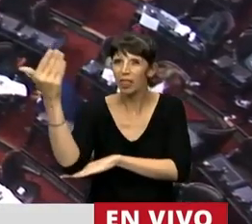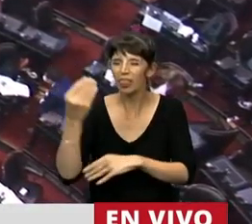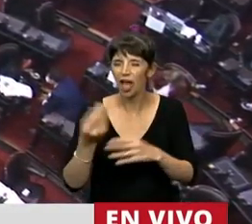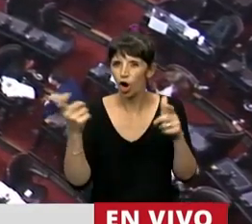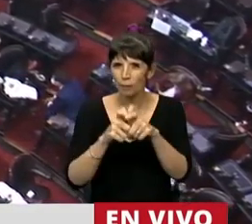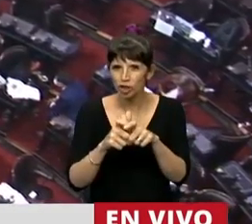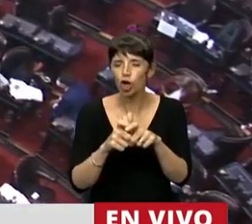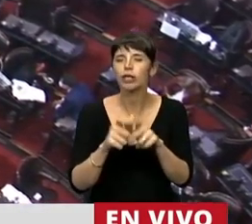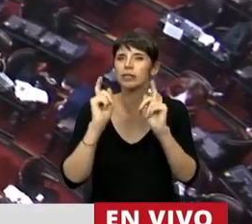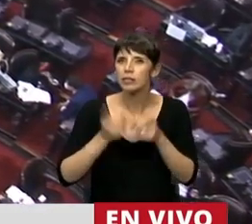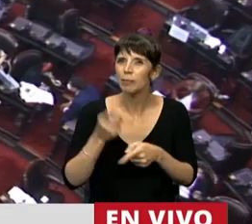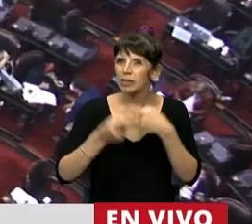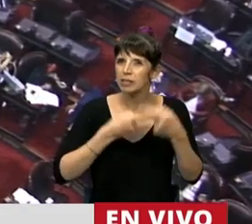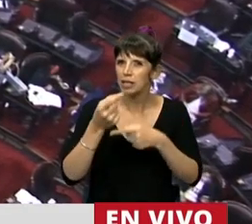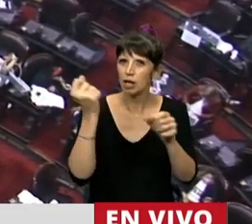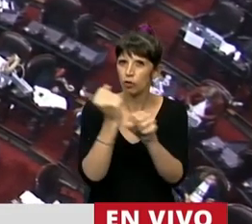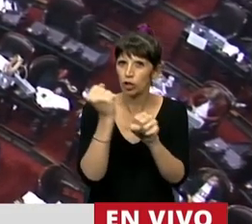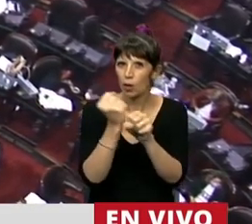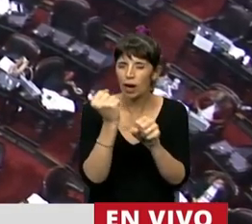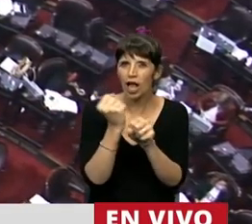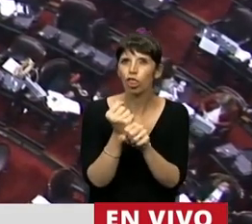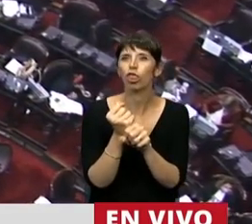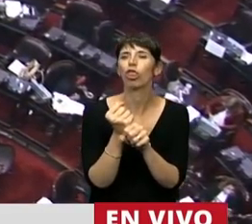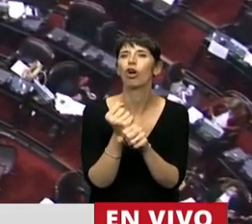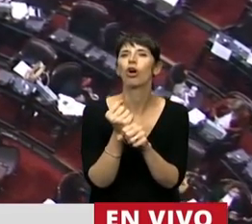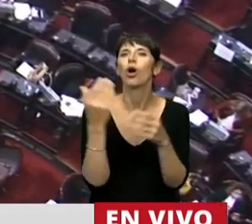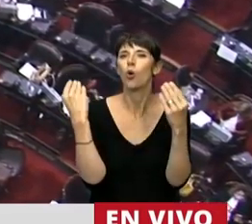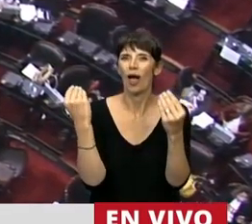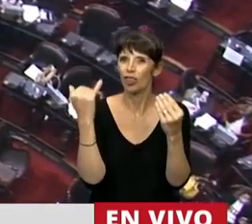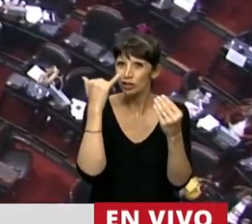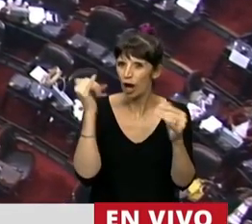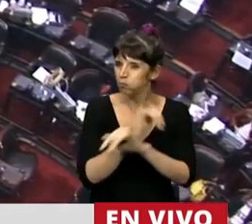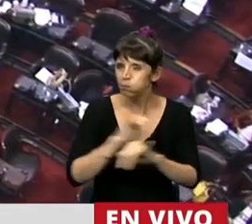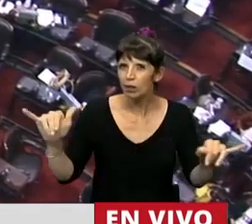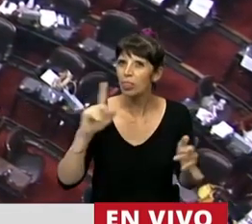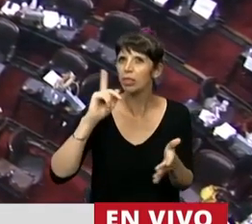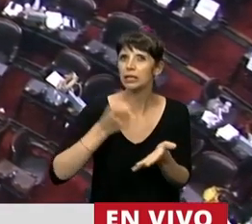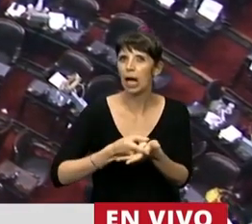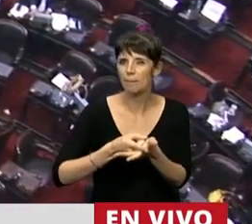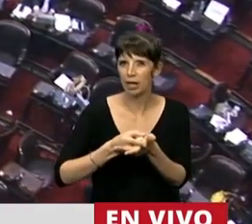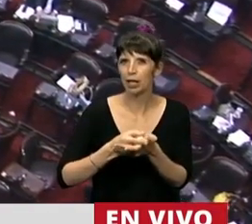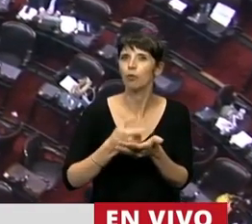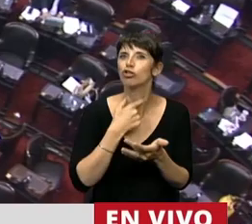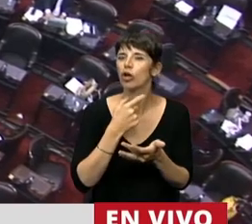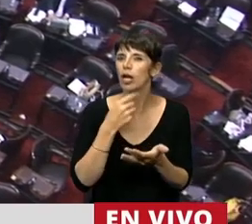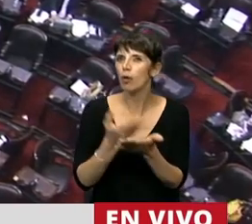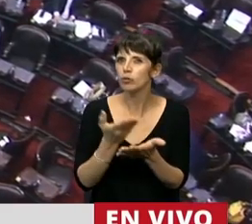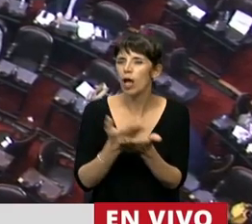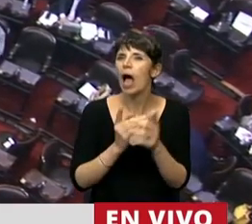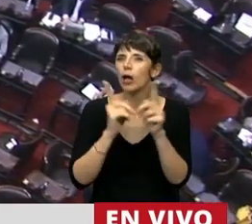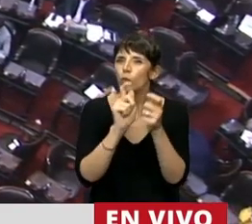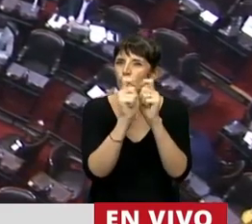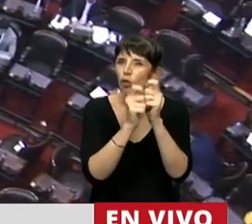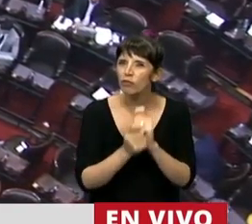también el compromiso de los diferentes actores involucrados, cuyas voces fueron escuchadas de manera amplia en el